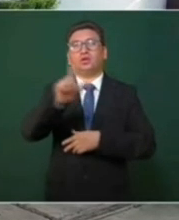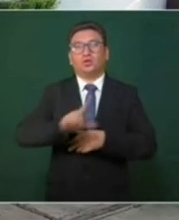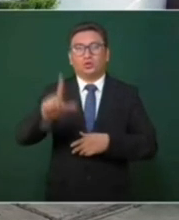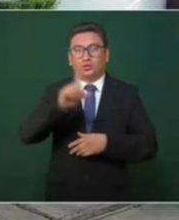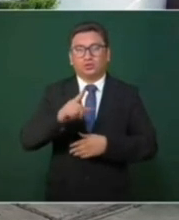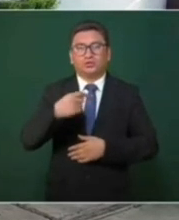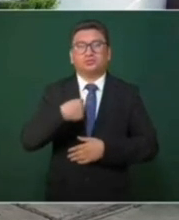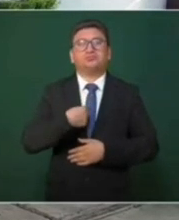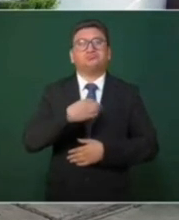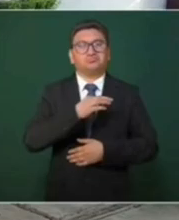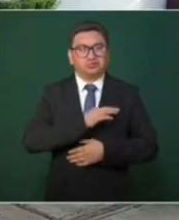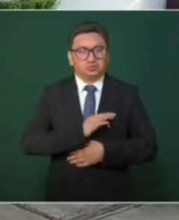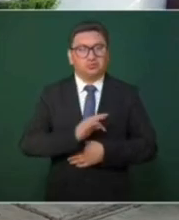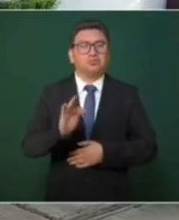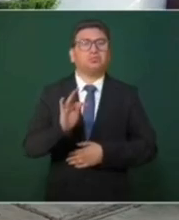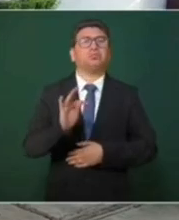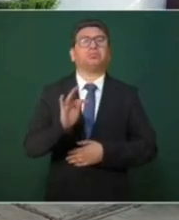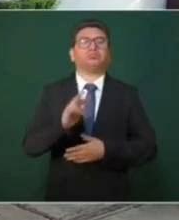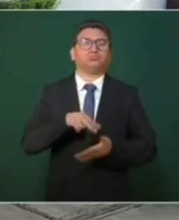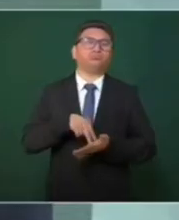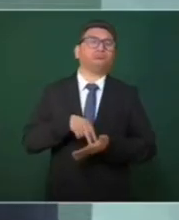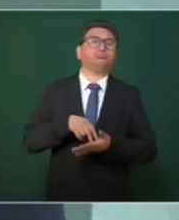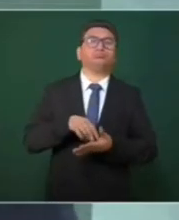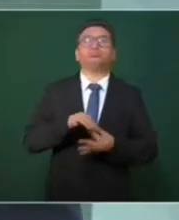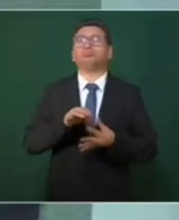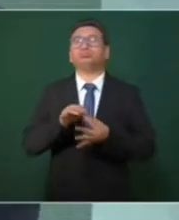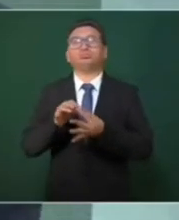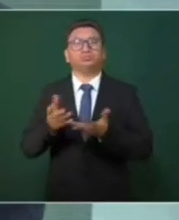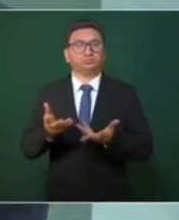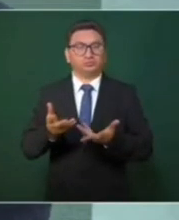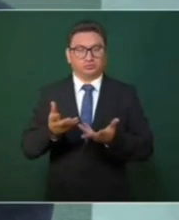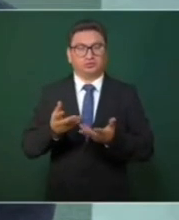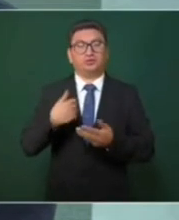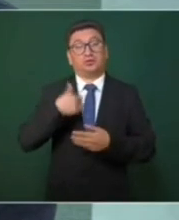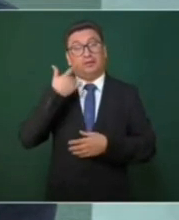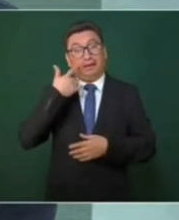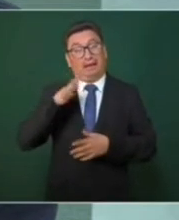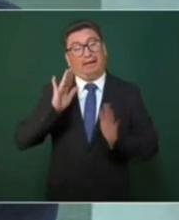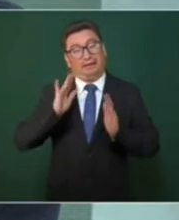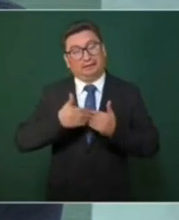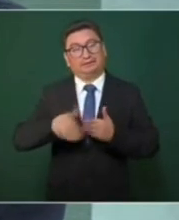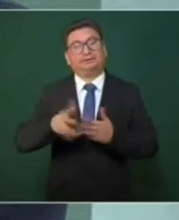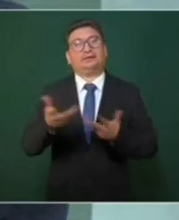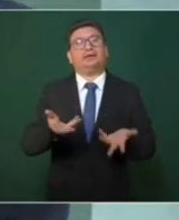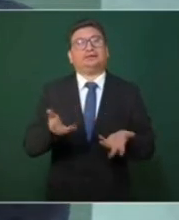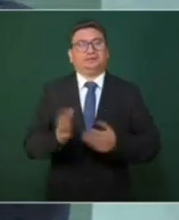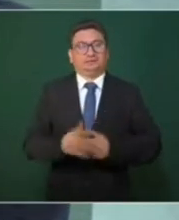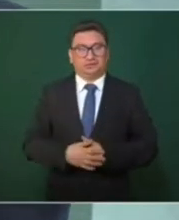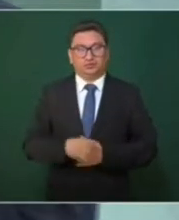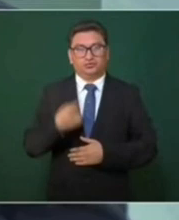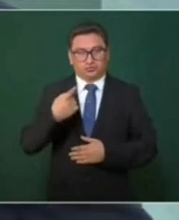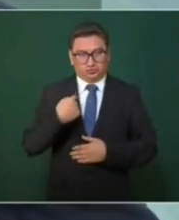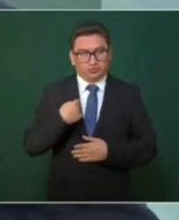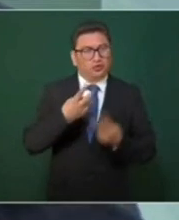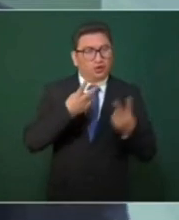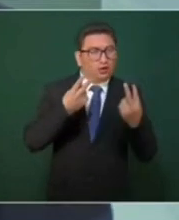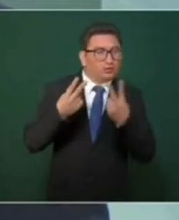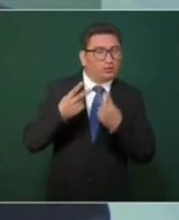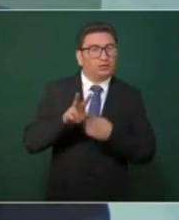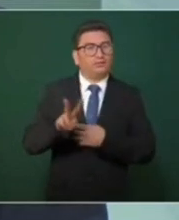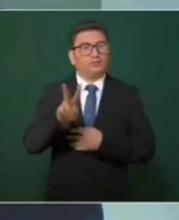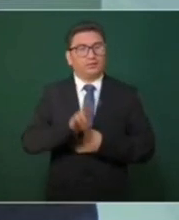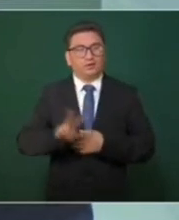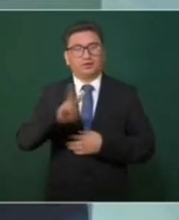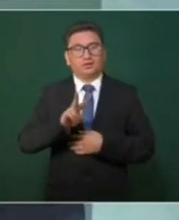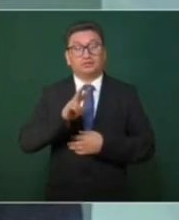posibilidad. Entonces, voy a ver cómo le hago para que esté yo pendiente el viernes y